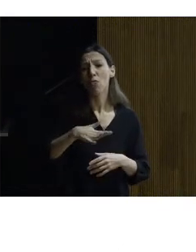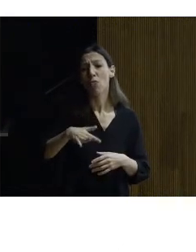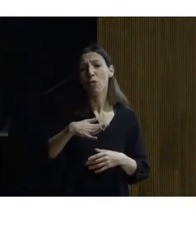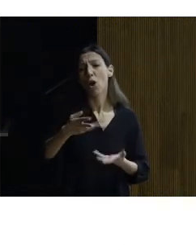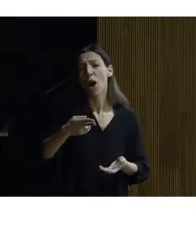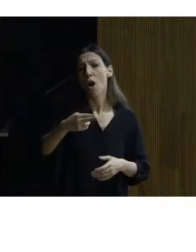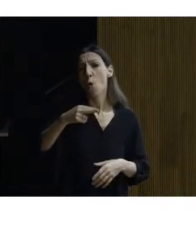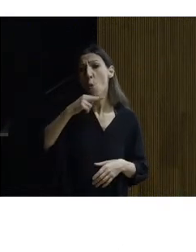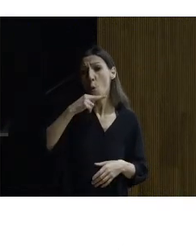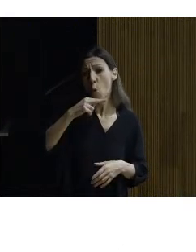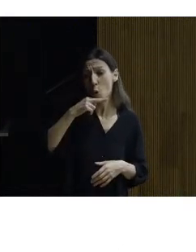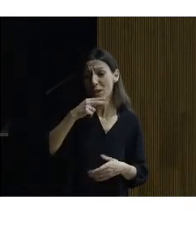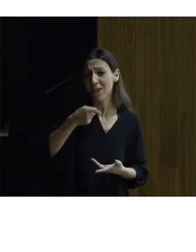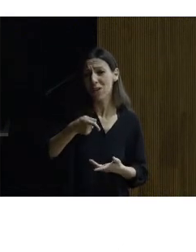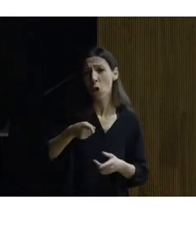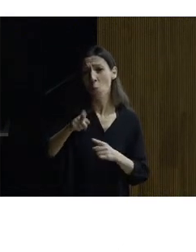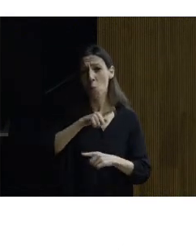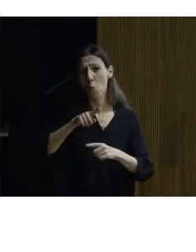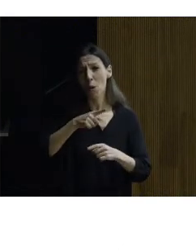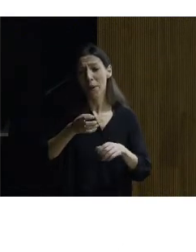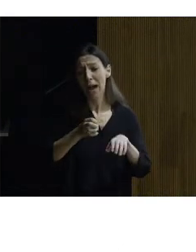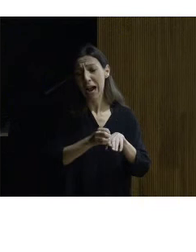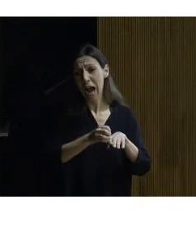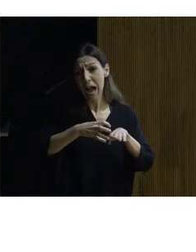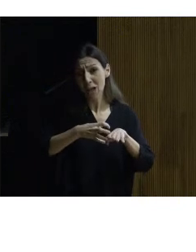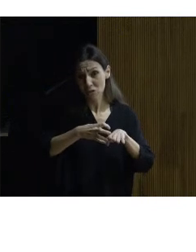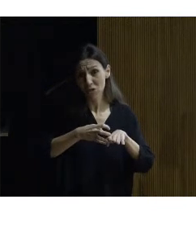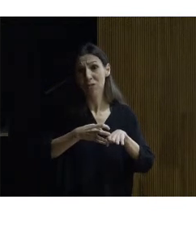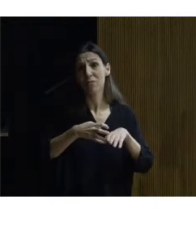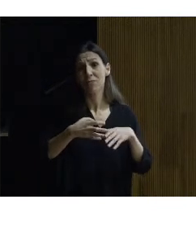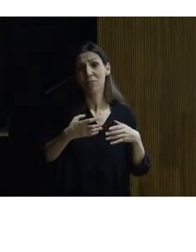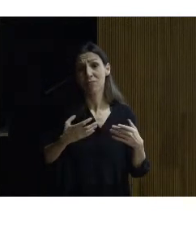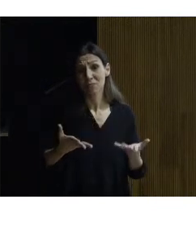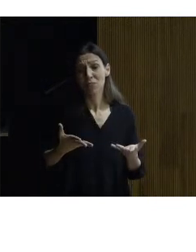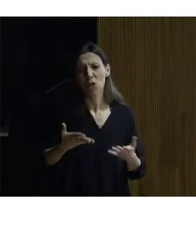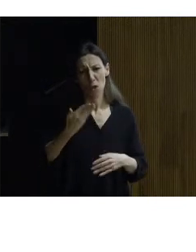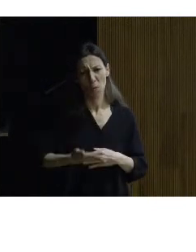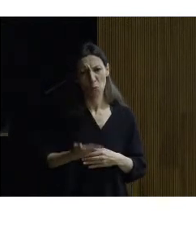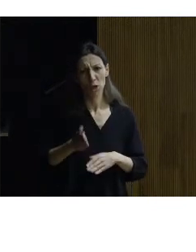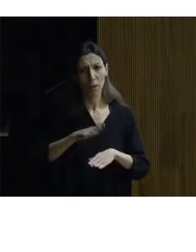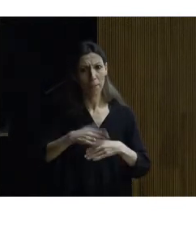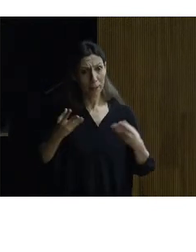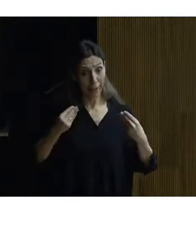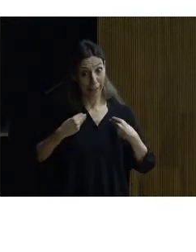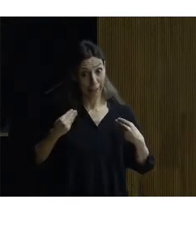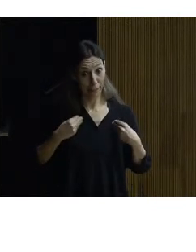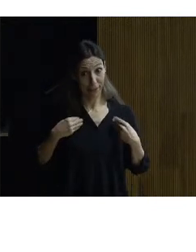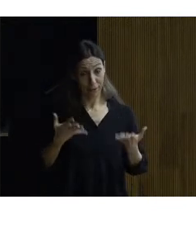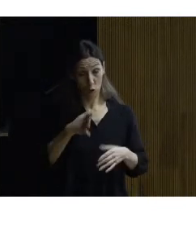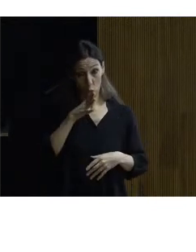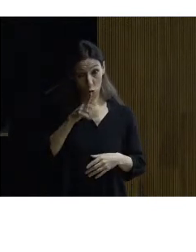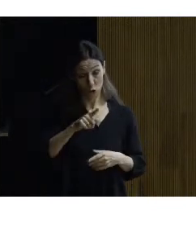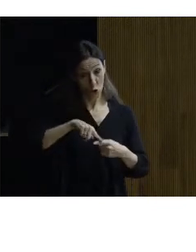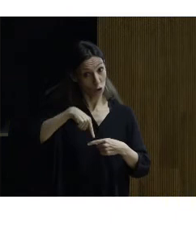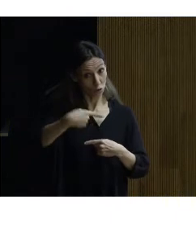por el cual sale el pis y algunos otros productos importantes para la vida y como consecuencia de ello